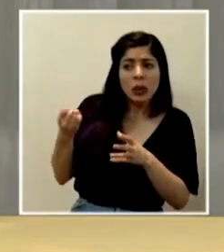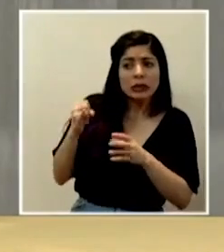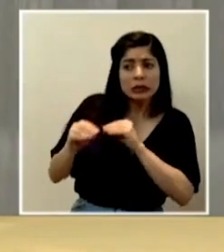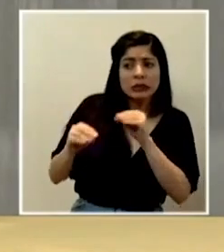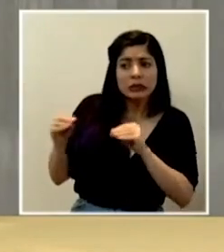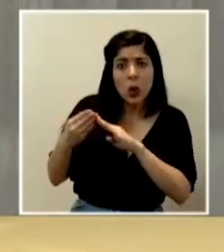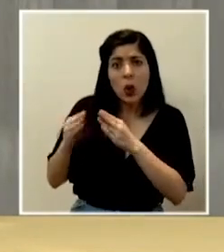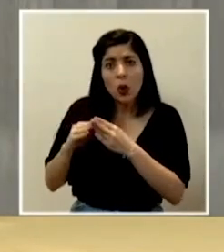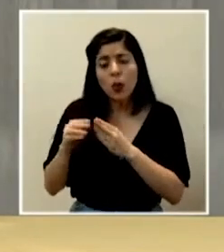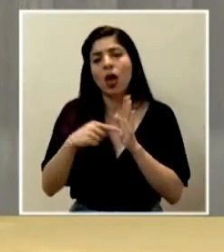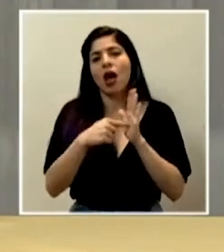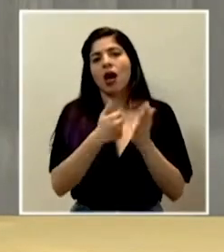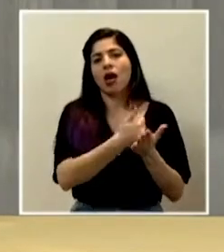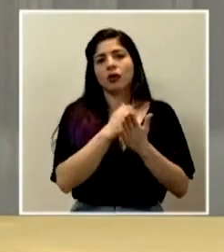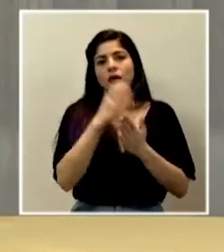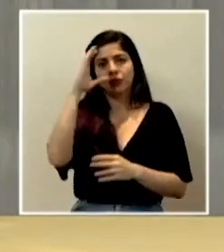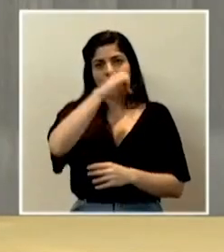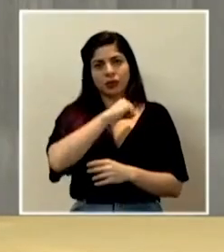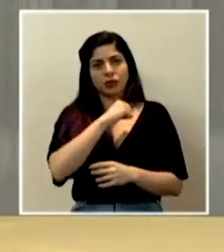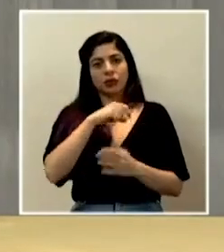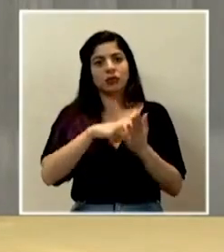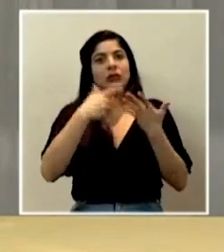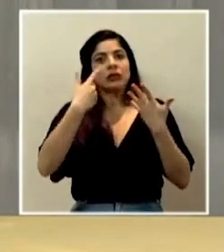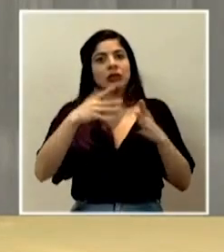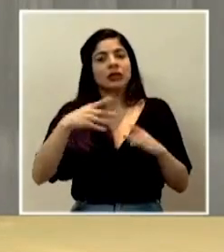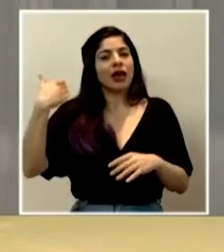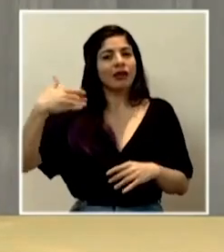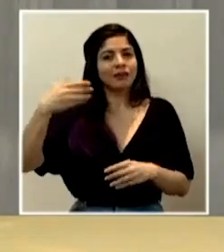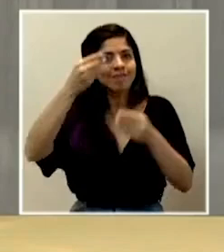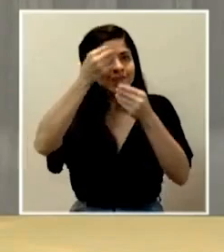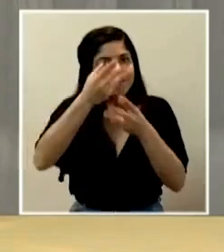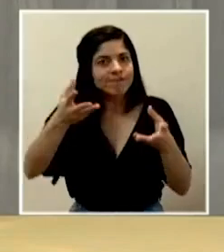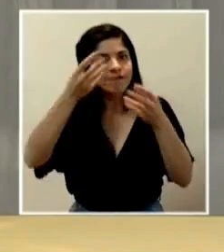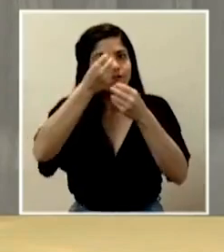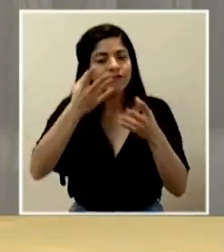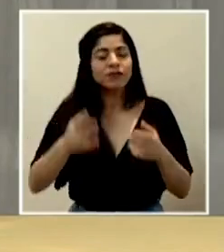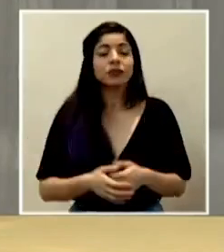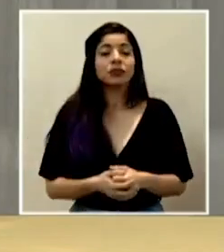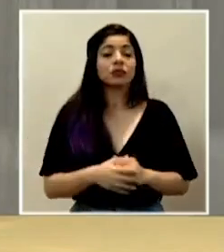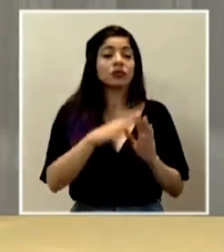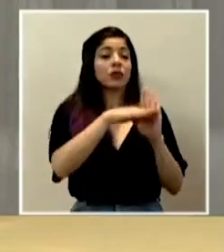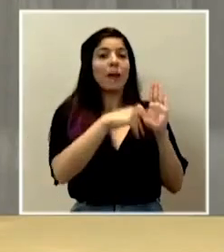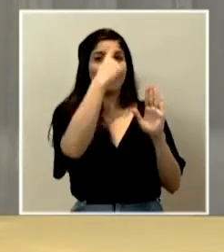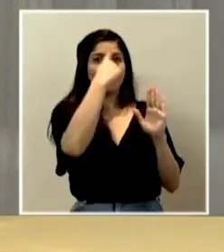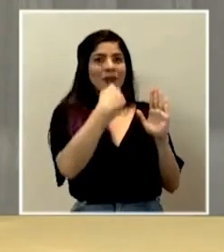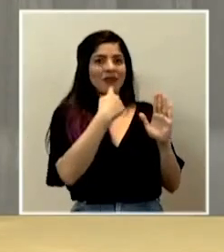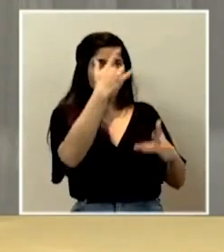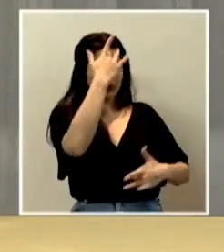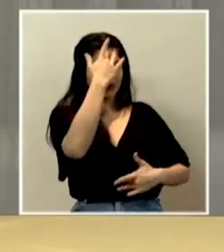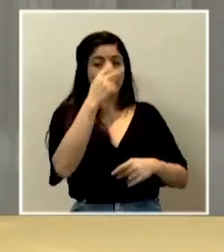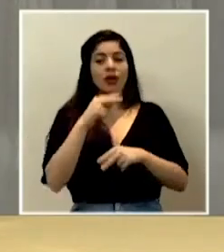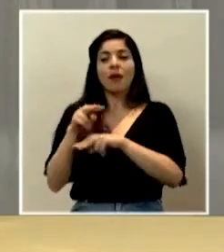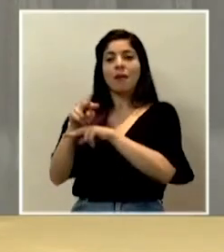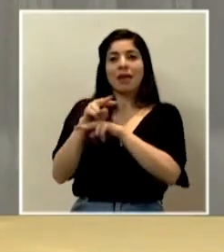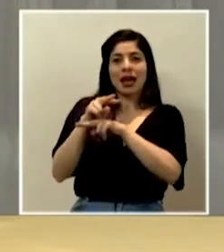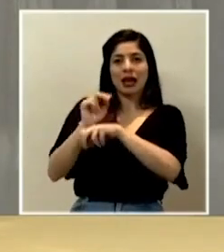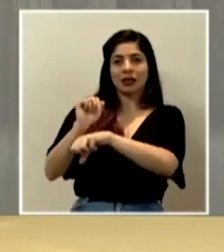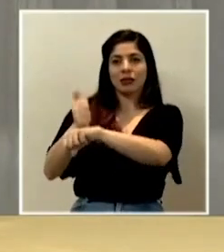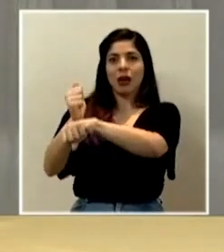comunitaria y eso ya lo hemos indicado varias veces, lo que es la definición de caso, la vigilancia sentinela que la hemos